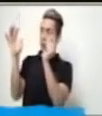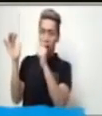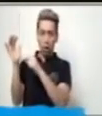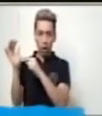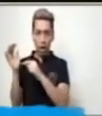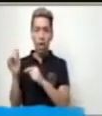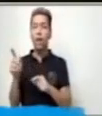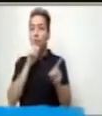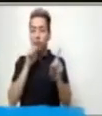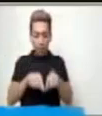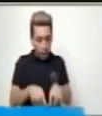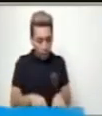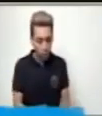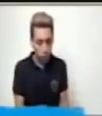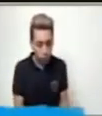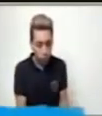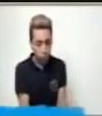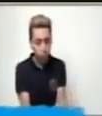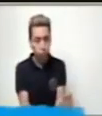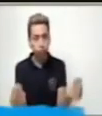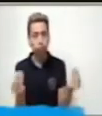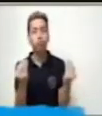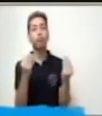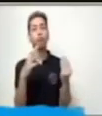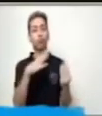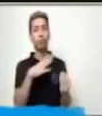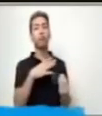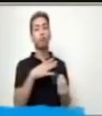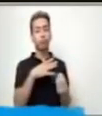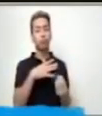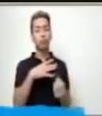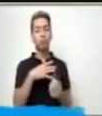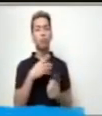encontrarás. ¿Quién soy?